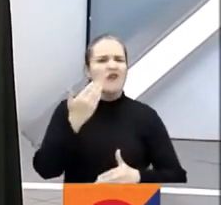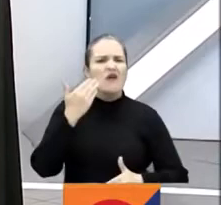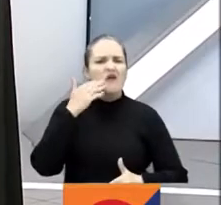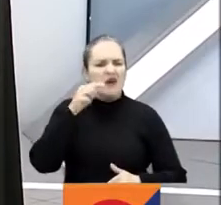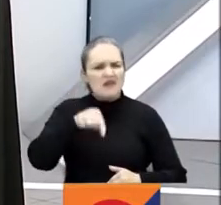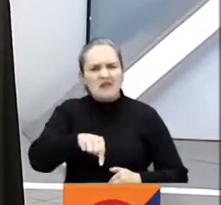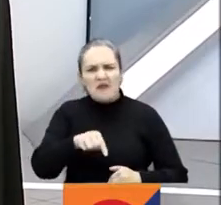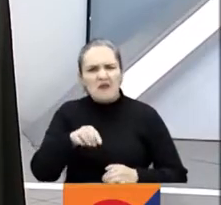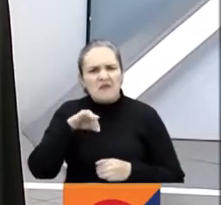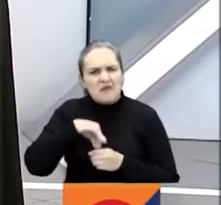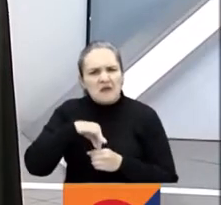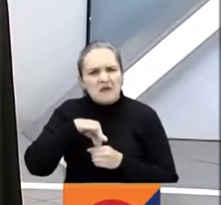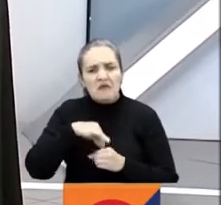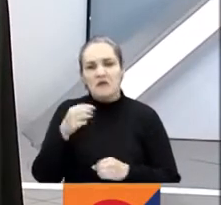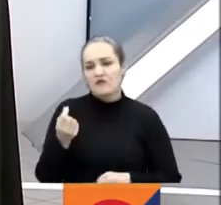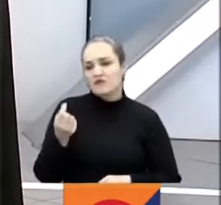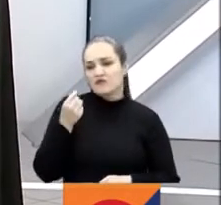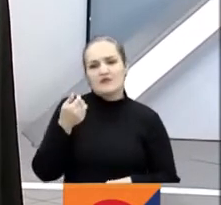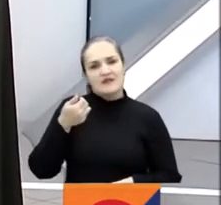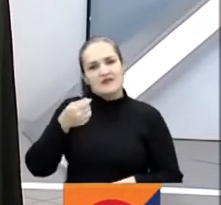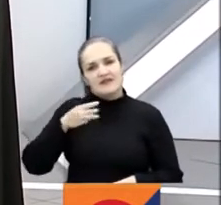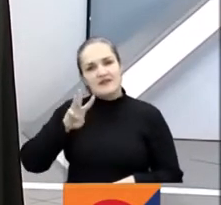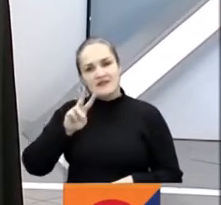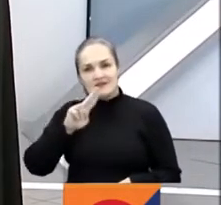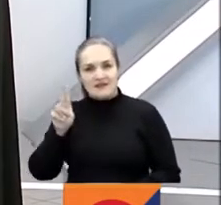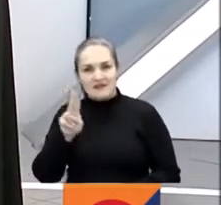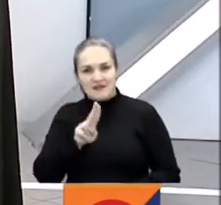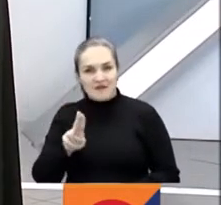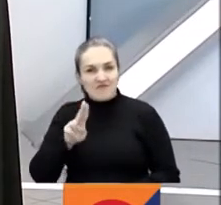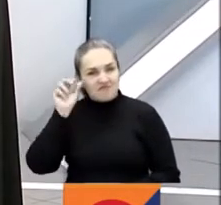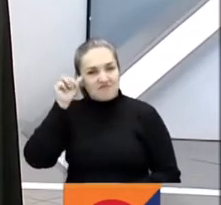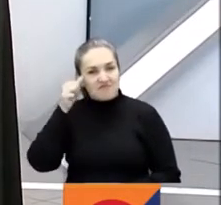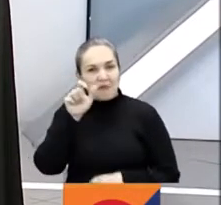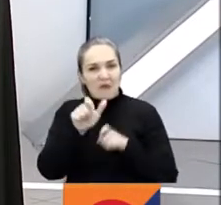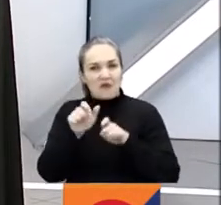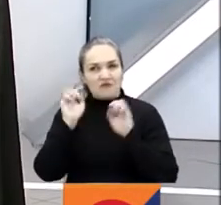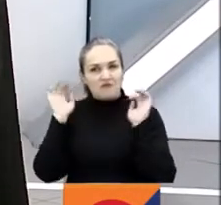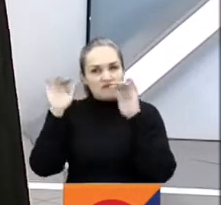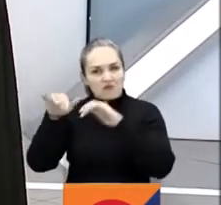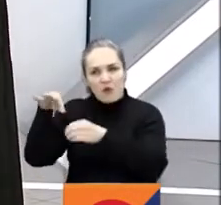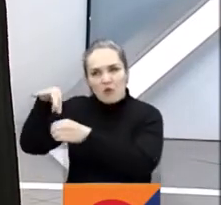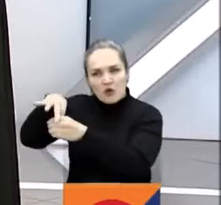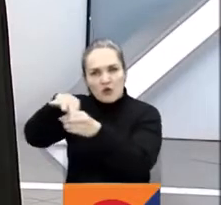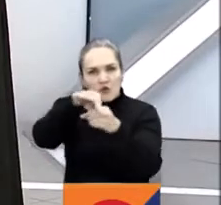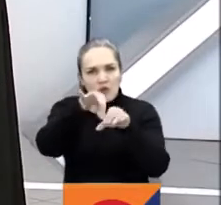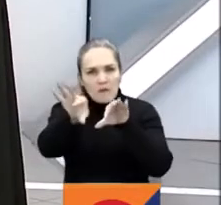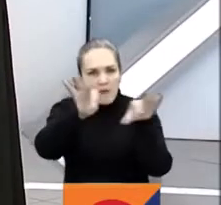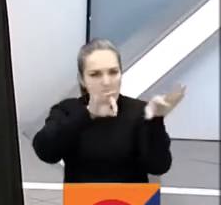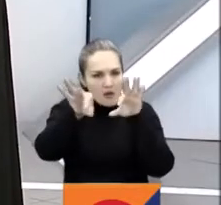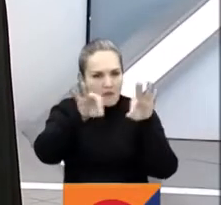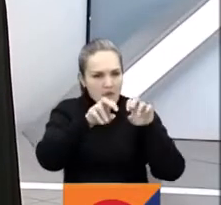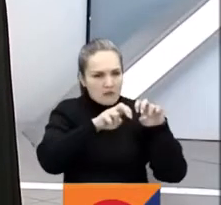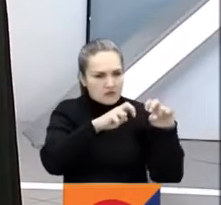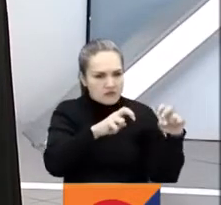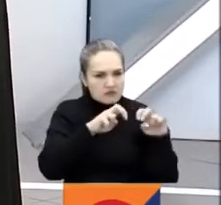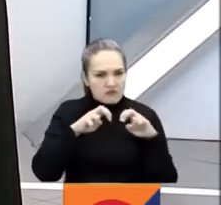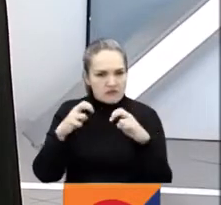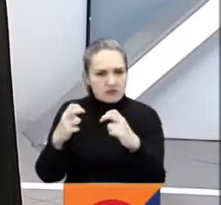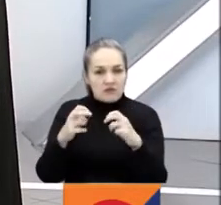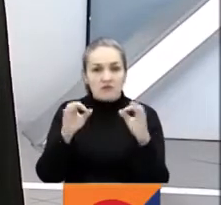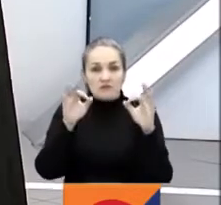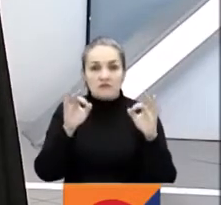elecciones del mes de marzo. Los colombianos fueron a las urnas y votaron por sus congresistas. Pónganle cuidado, de un total de